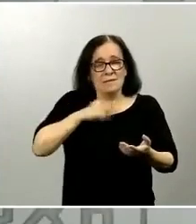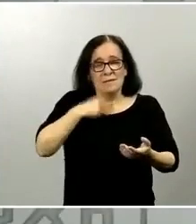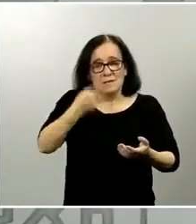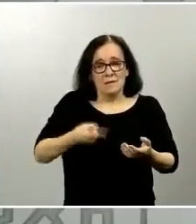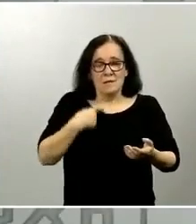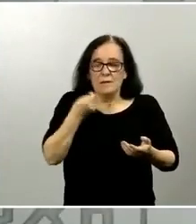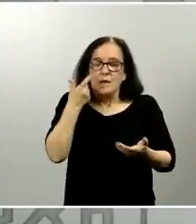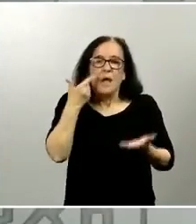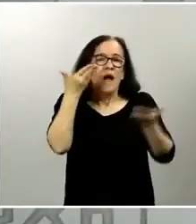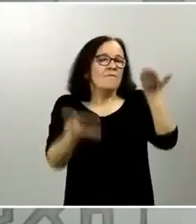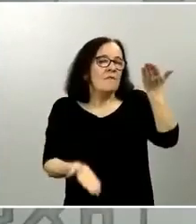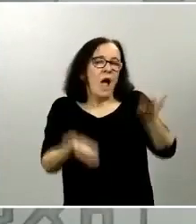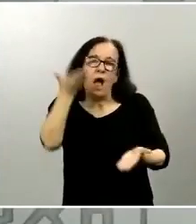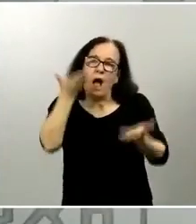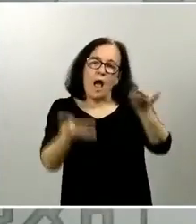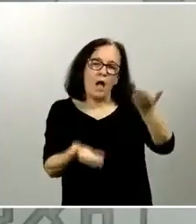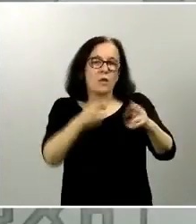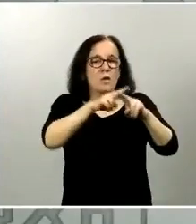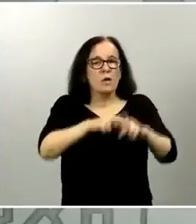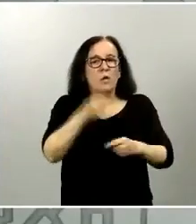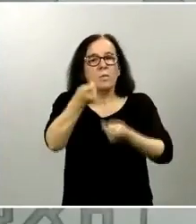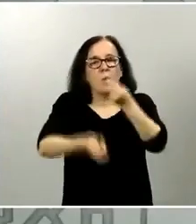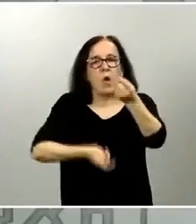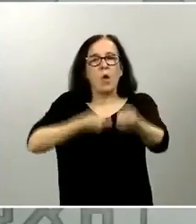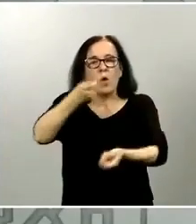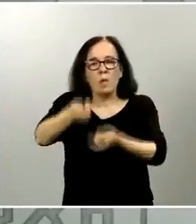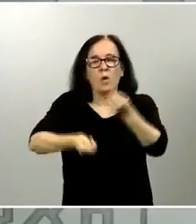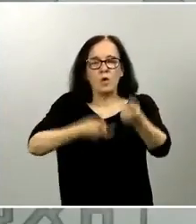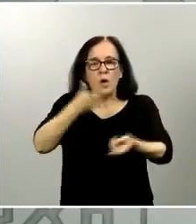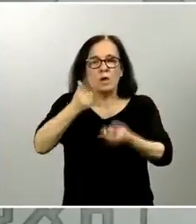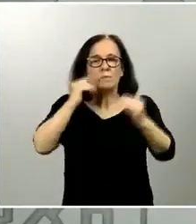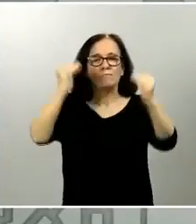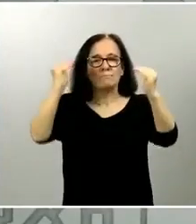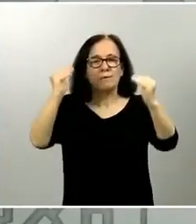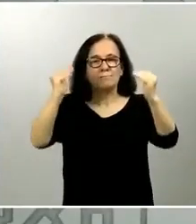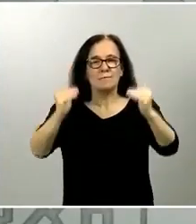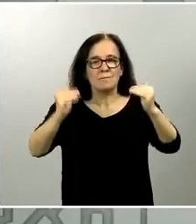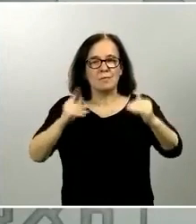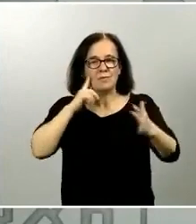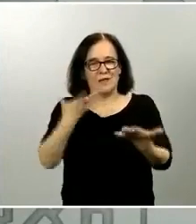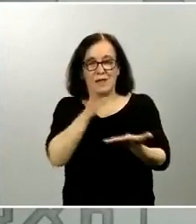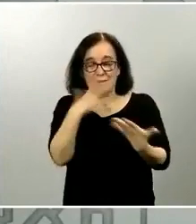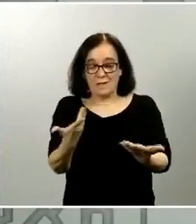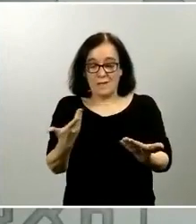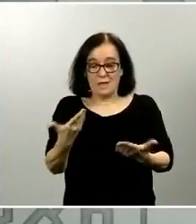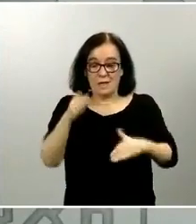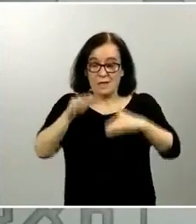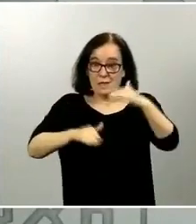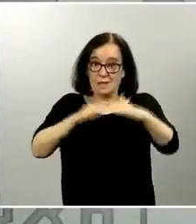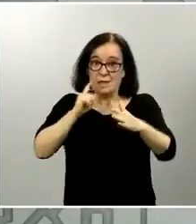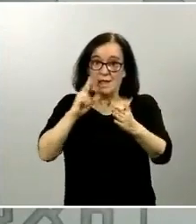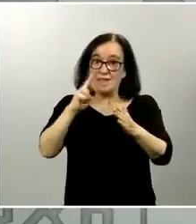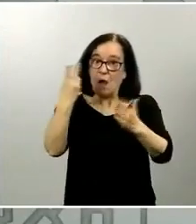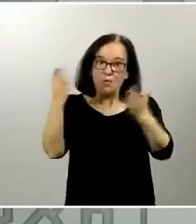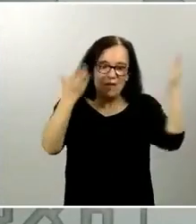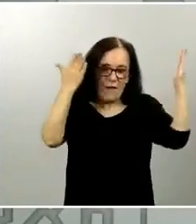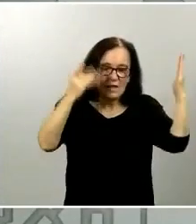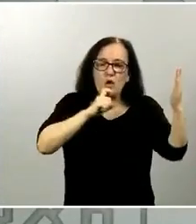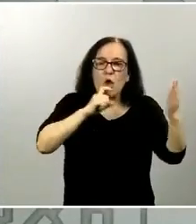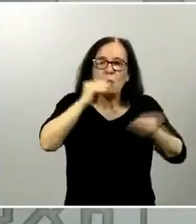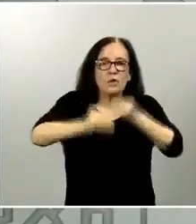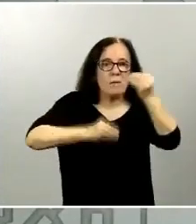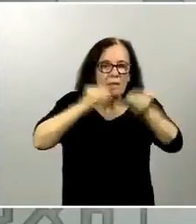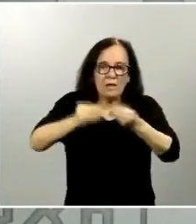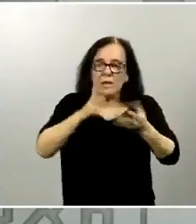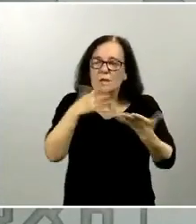valorando poco a poco y viendo lo que pasa y cada paso de la desescalada tienes que ver todo lo que está pasando para